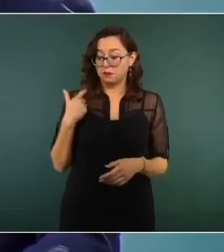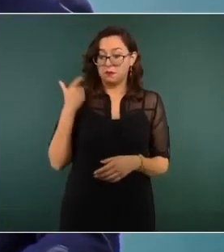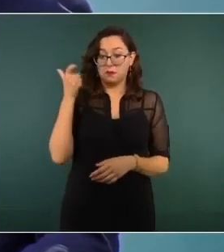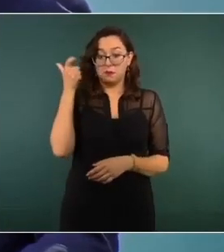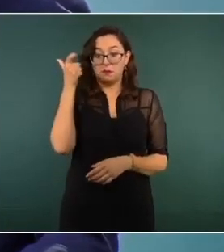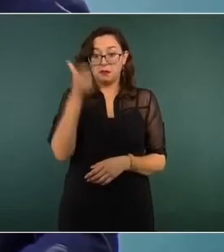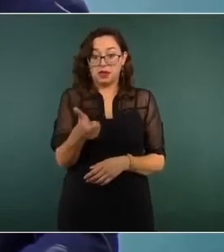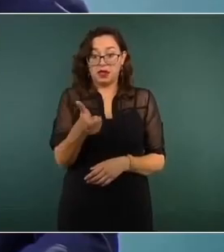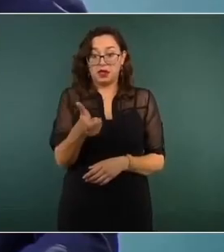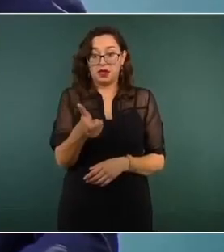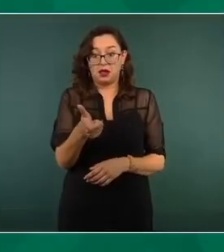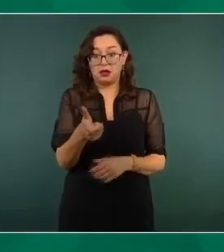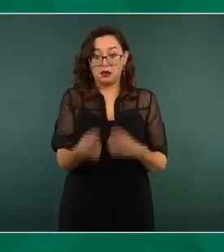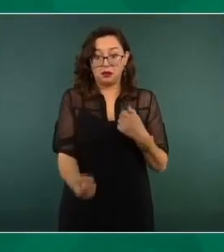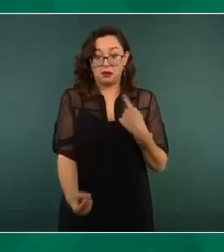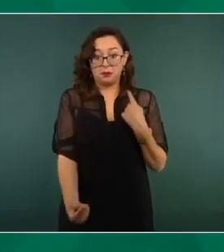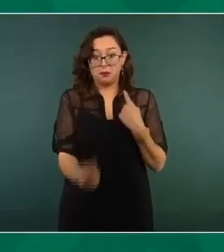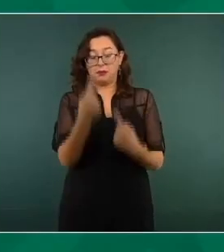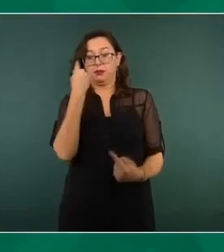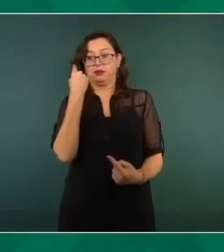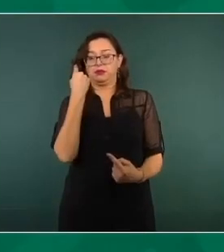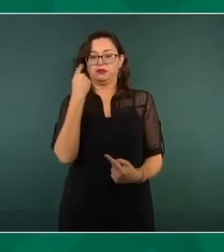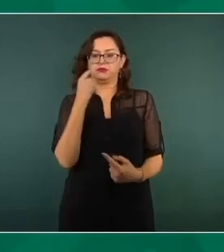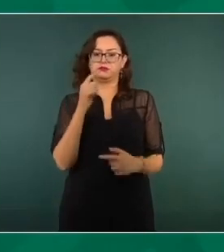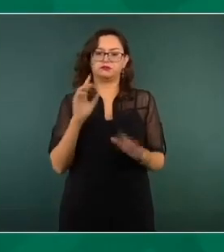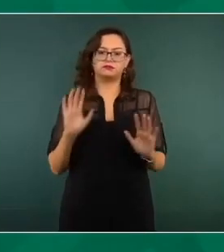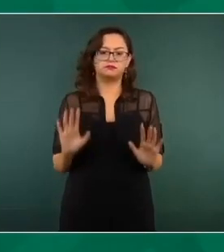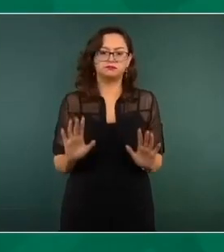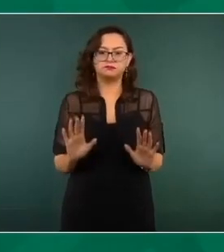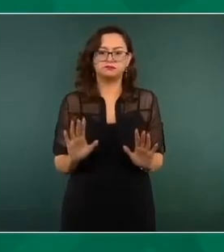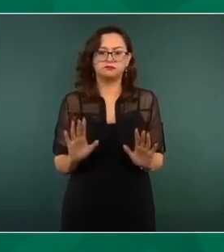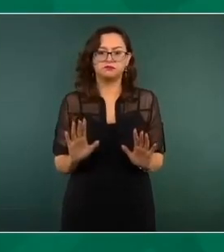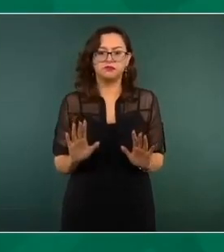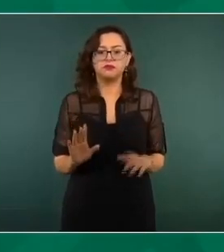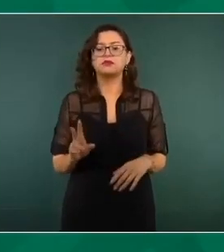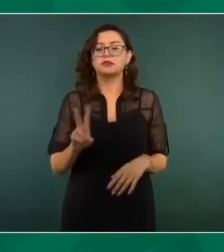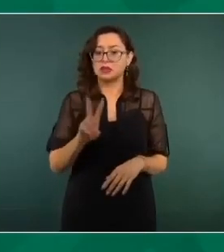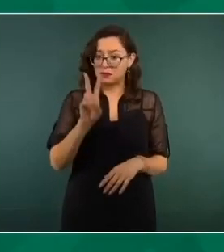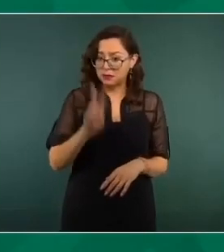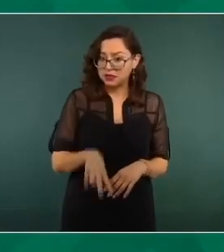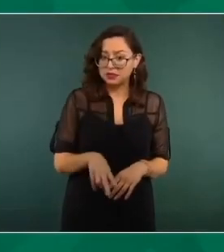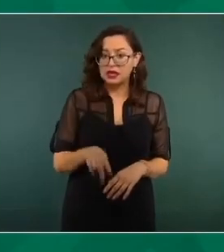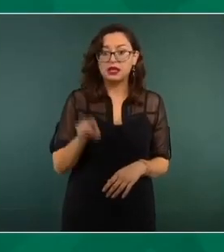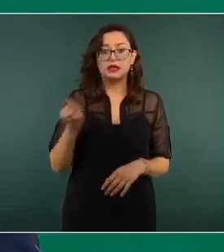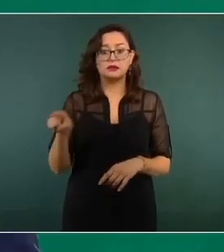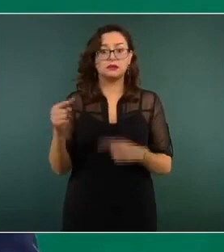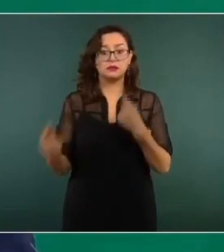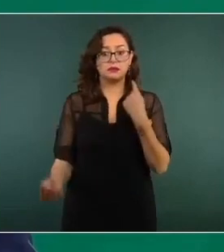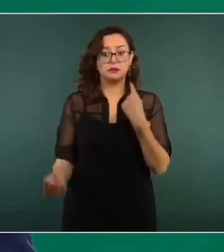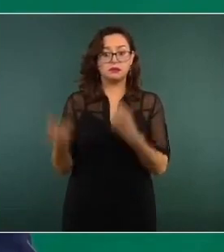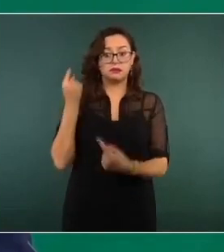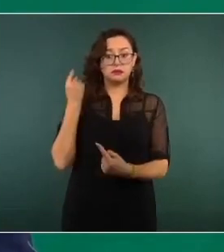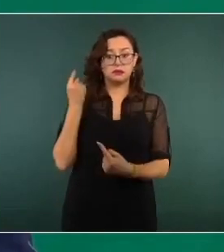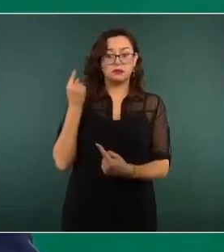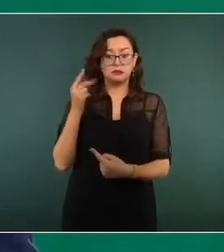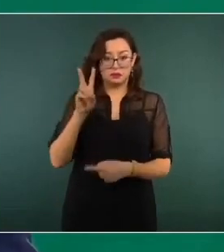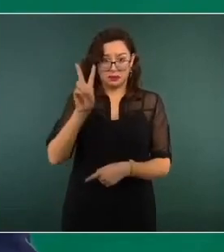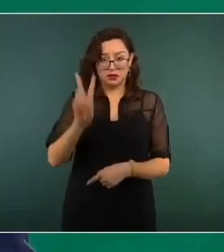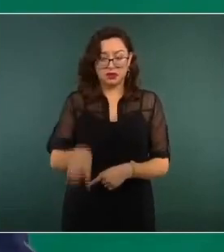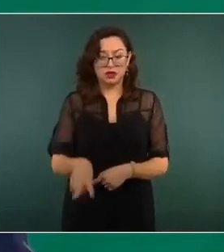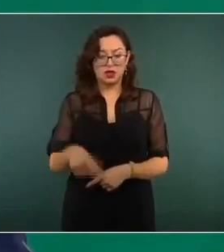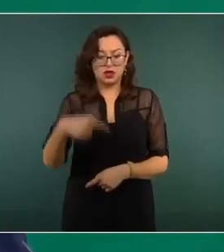Si fuera cierta la calumnia, no habría presentado en ese momento 807